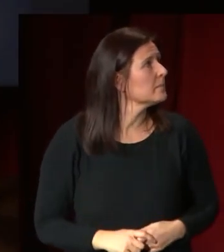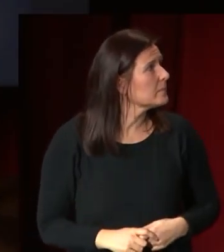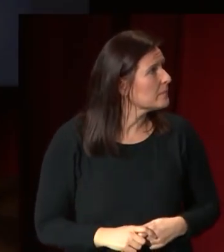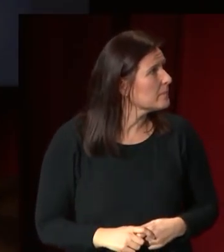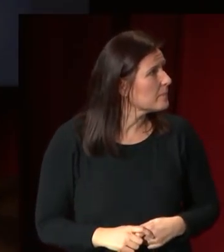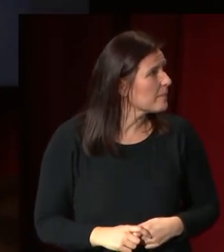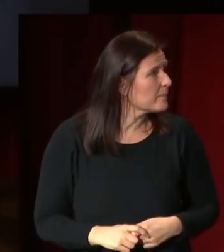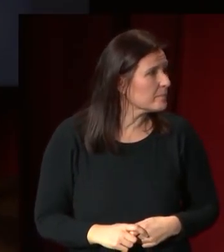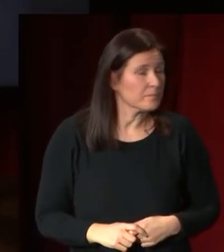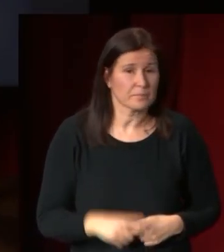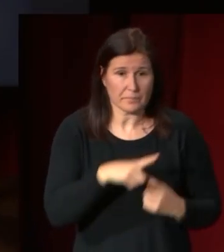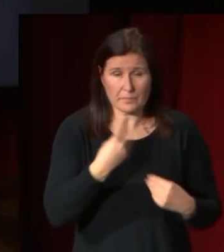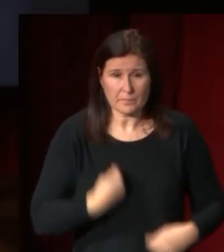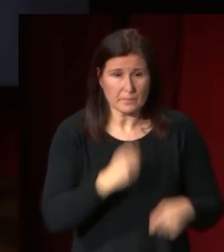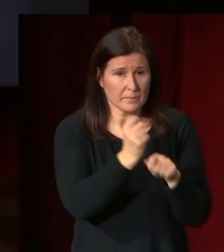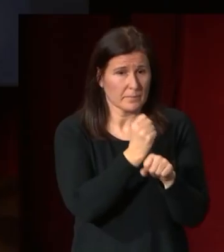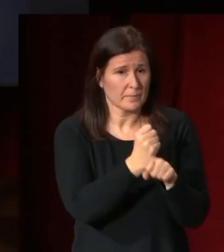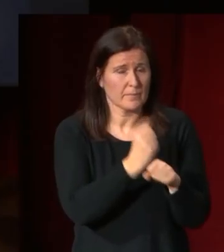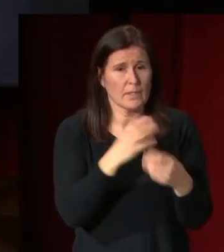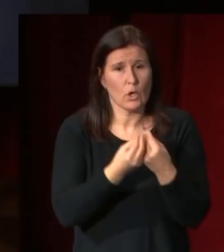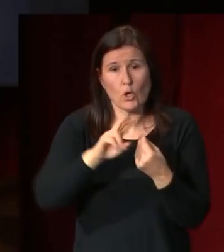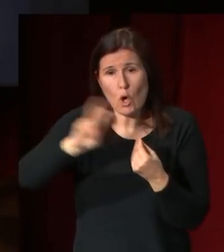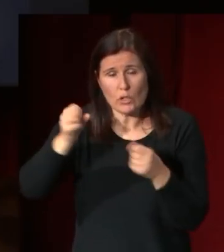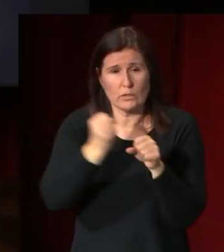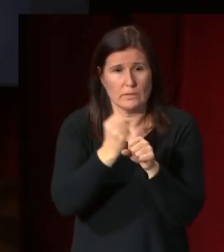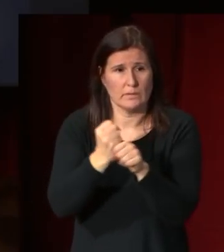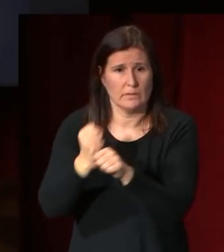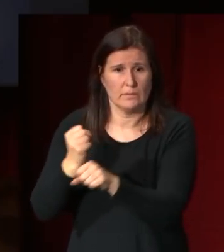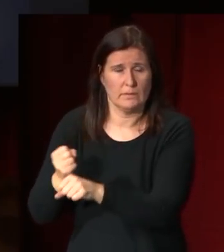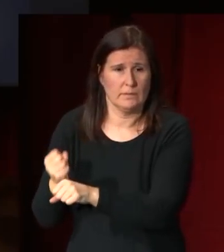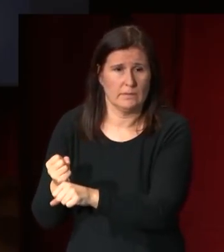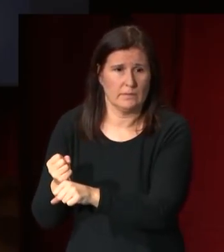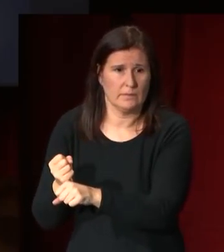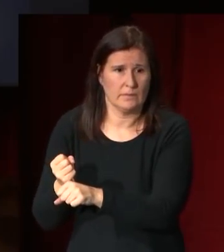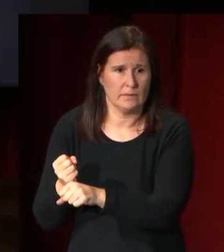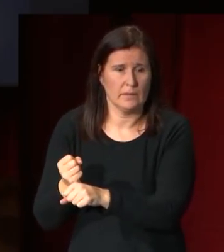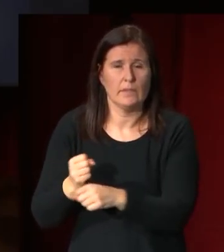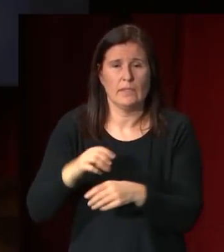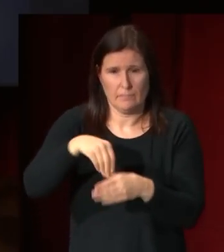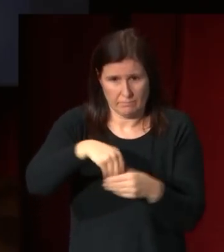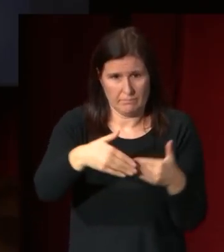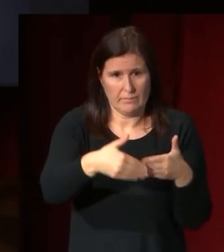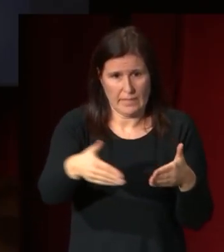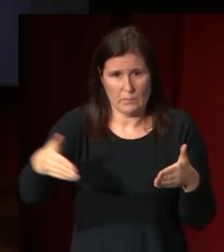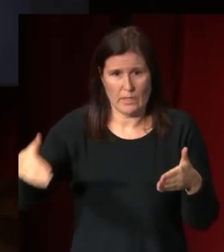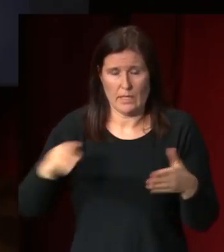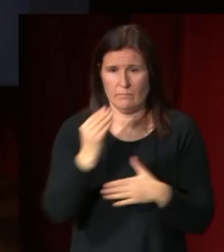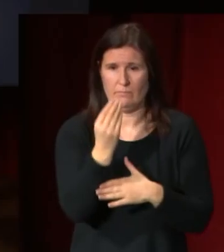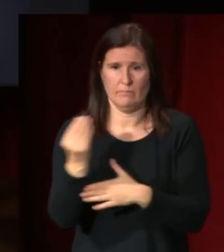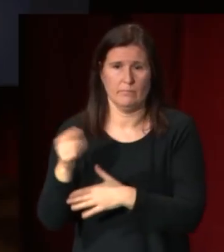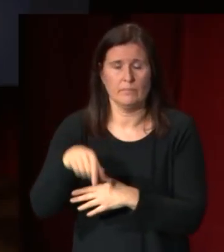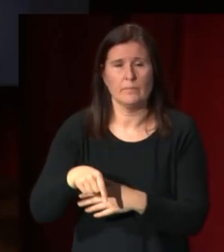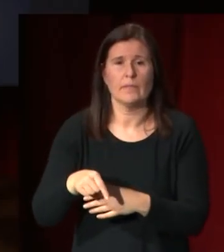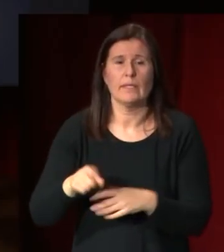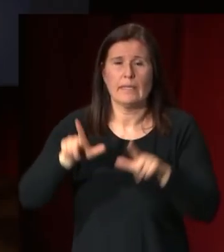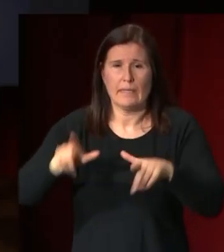y esta obra junto con otras se pueden están expuestas hoy en el vestíbulo del palacio